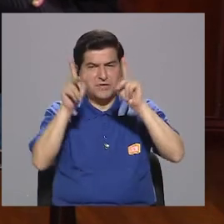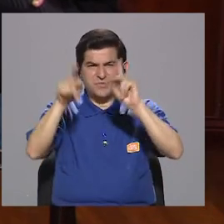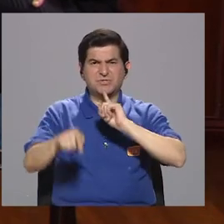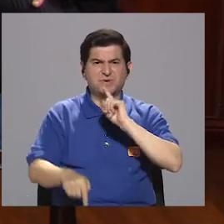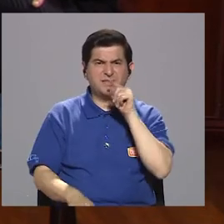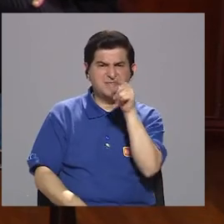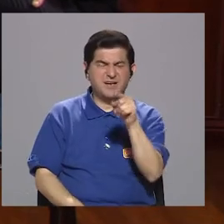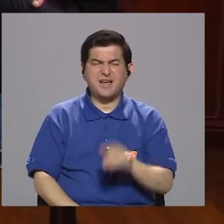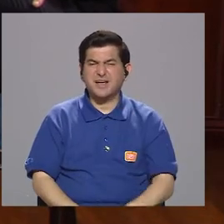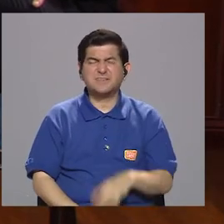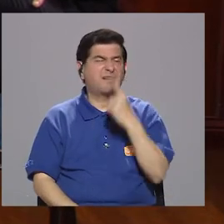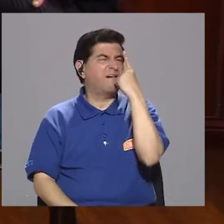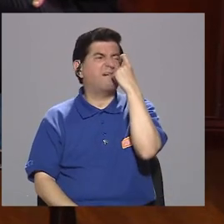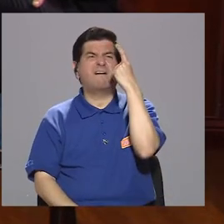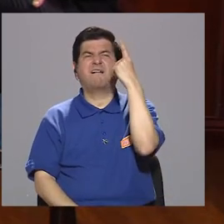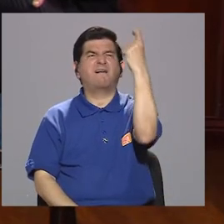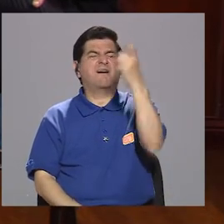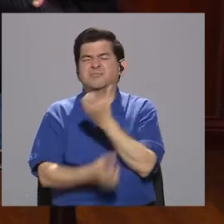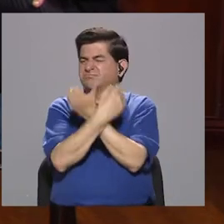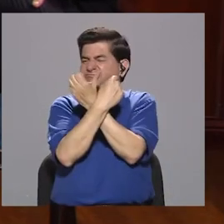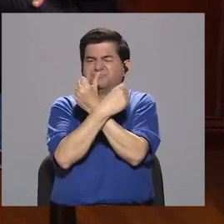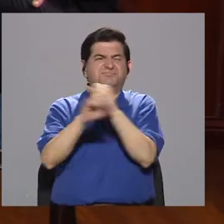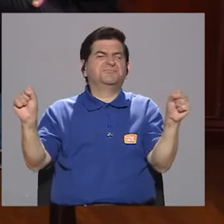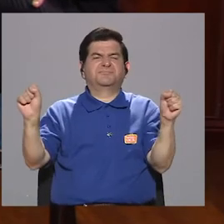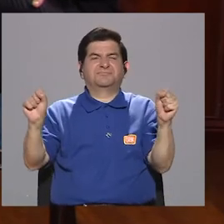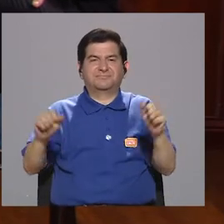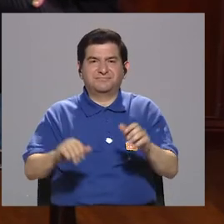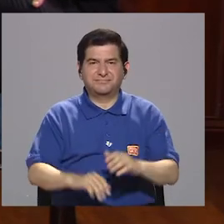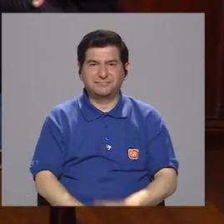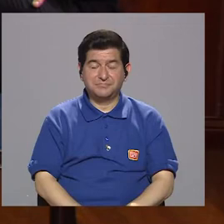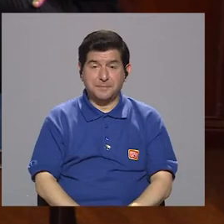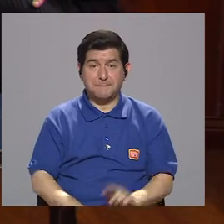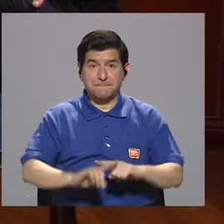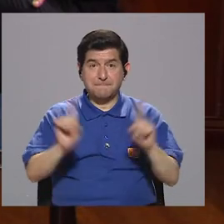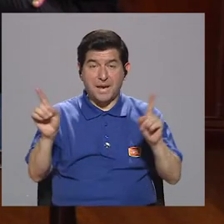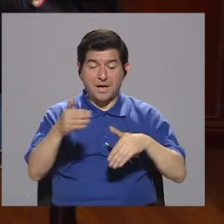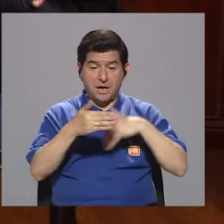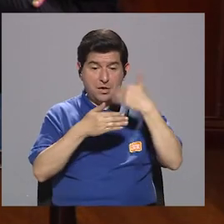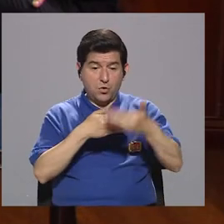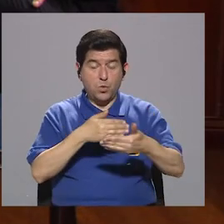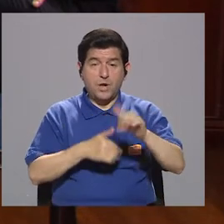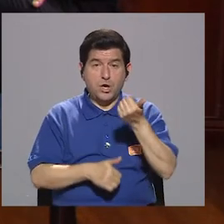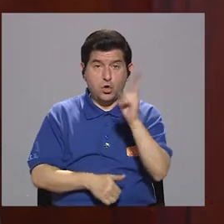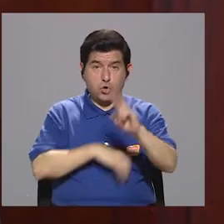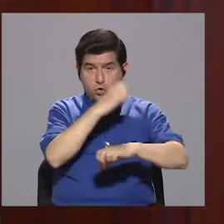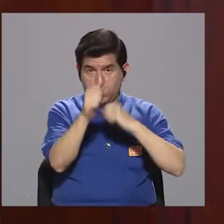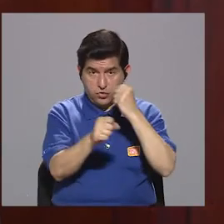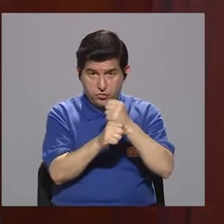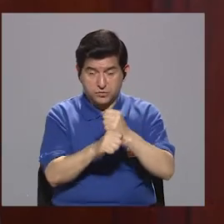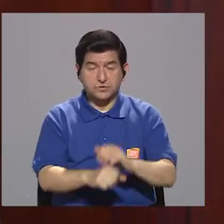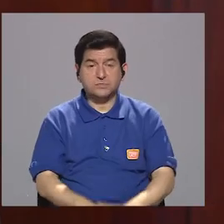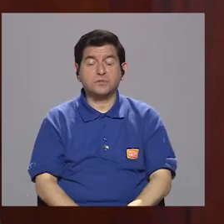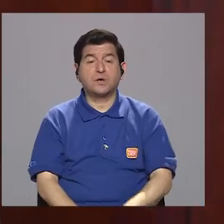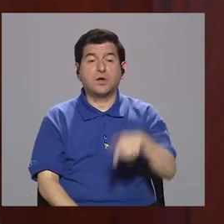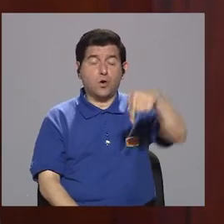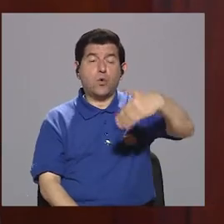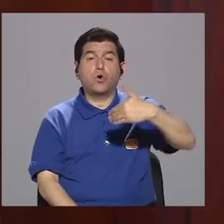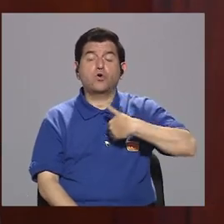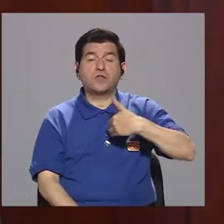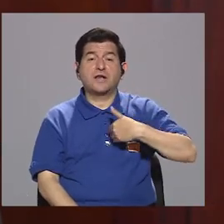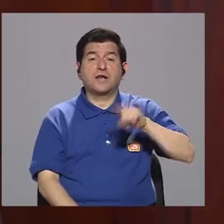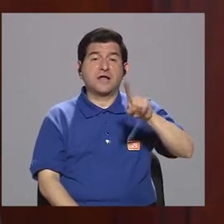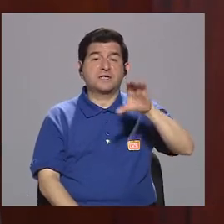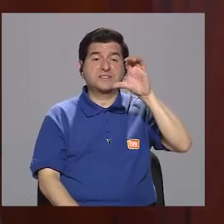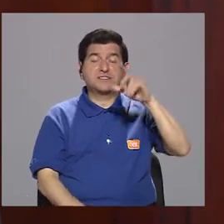gente decía que eso era una utopía, que eso era imposible. Sin embargo, después de 12 años, hoy tenemos cerca